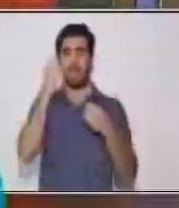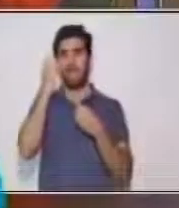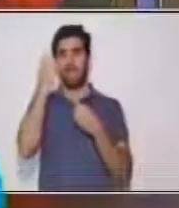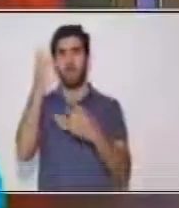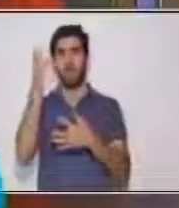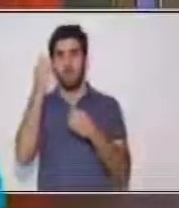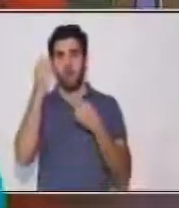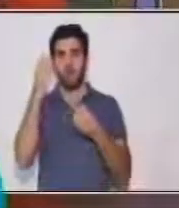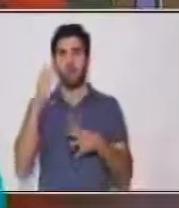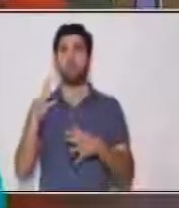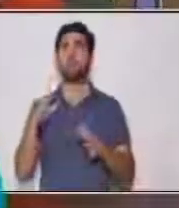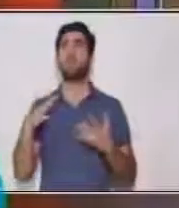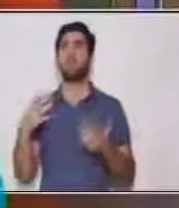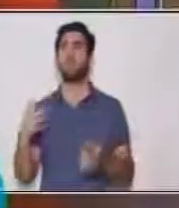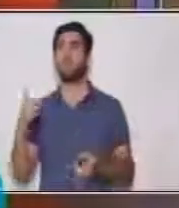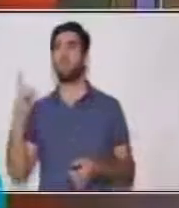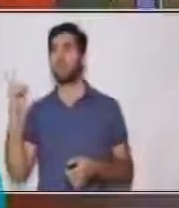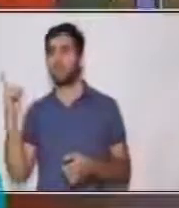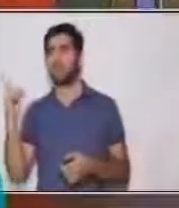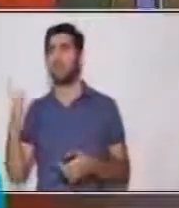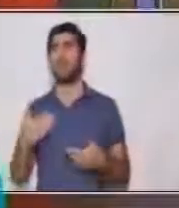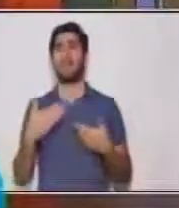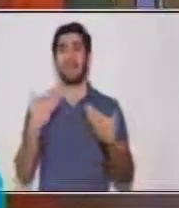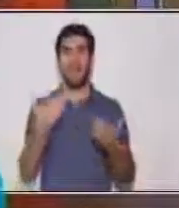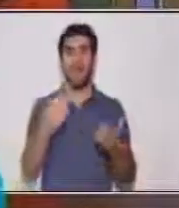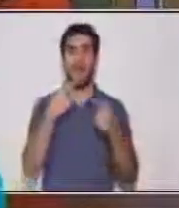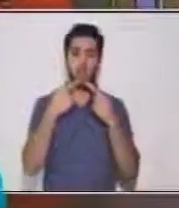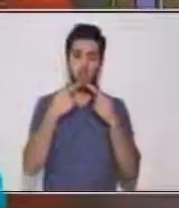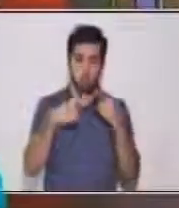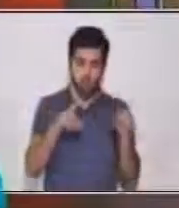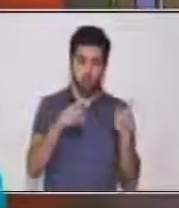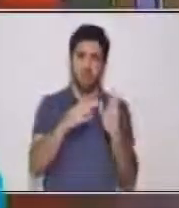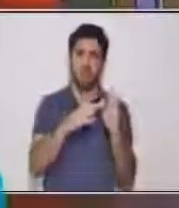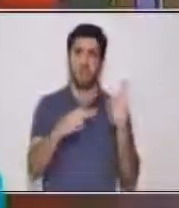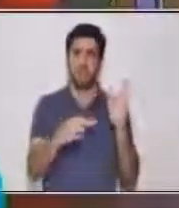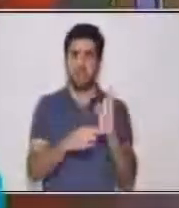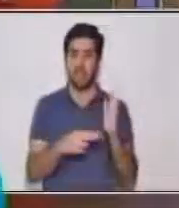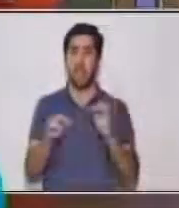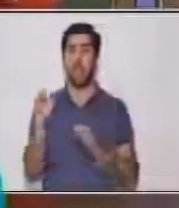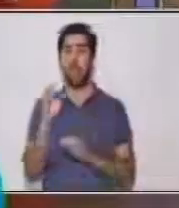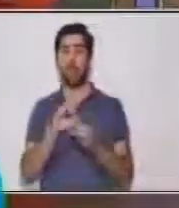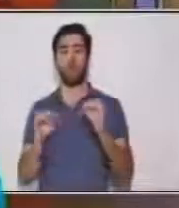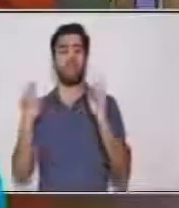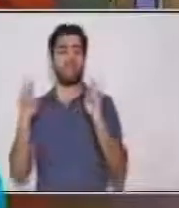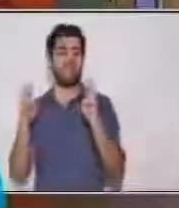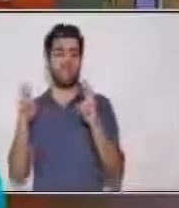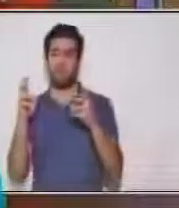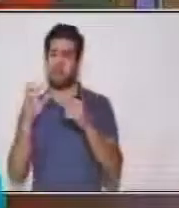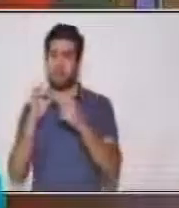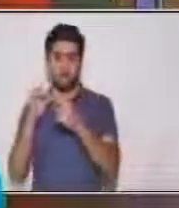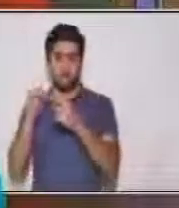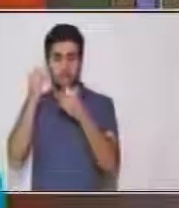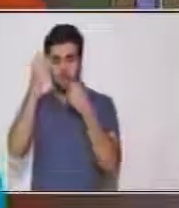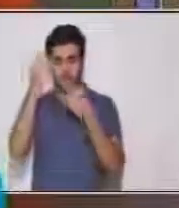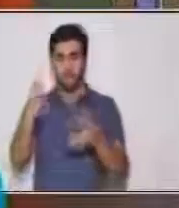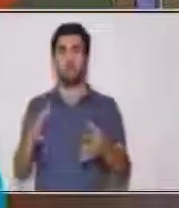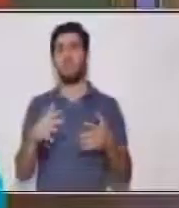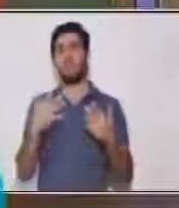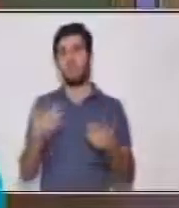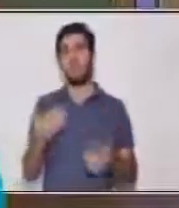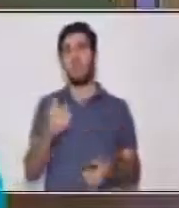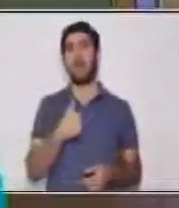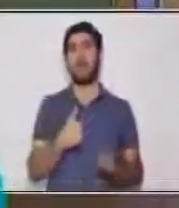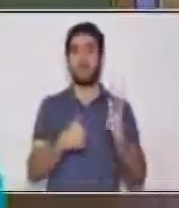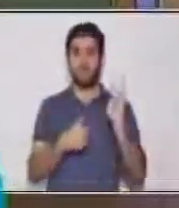transmite una noticia o información sobre un tema y se compone de dos partes